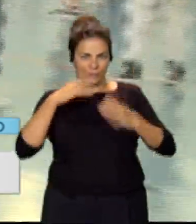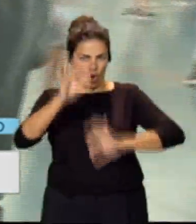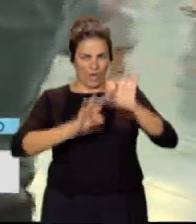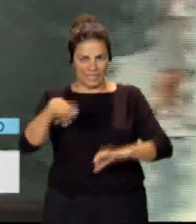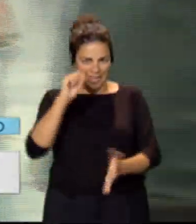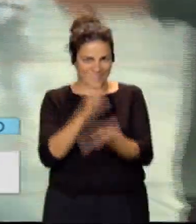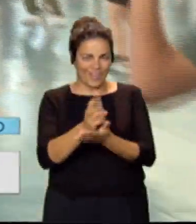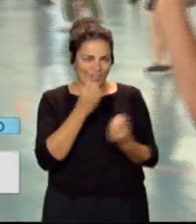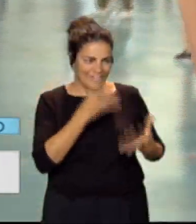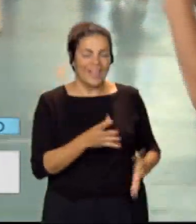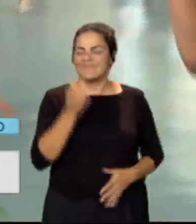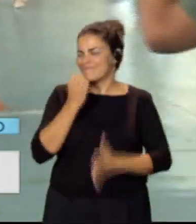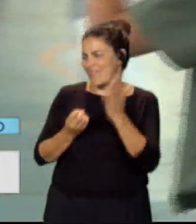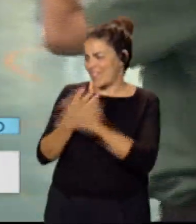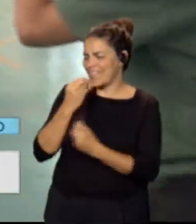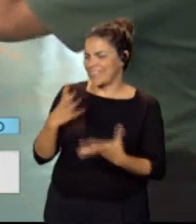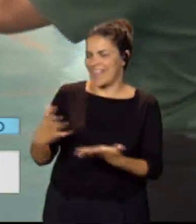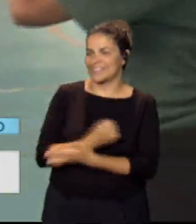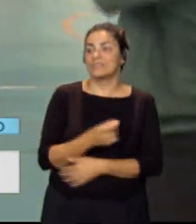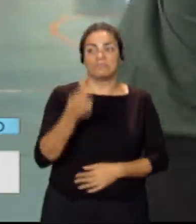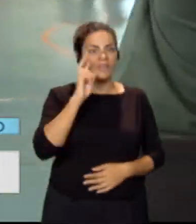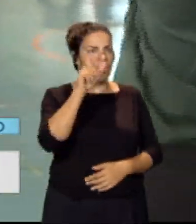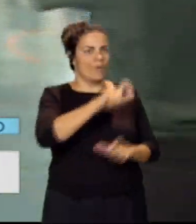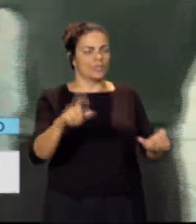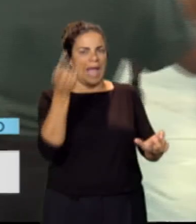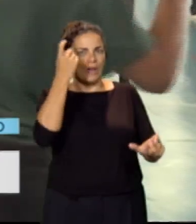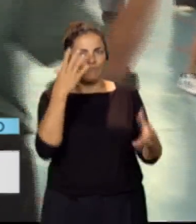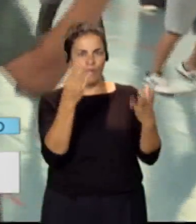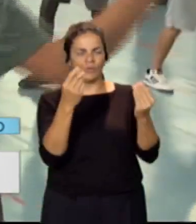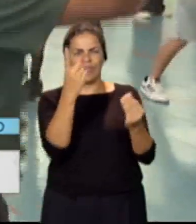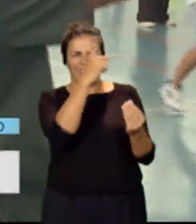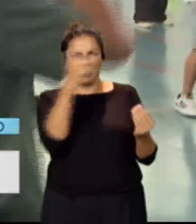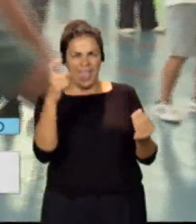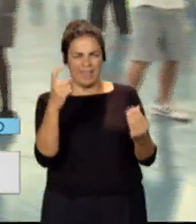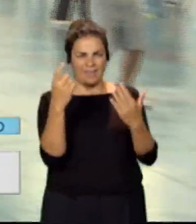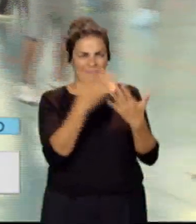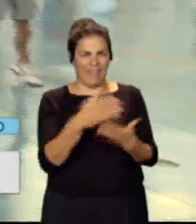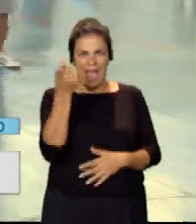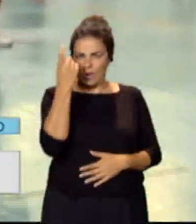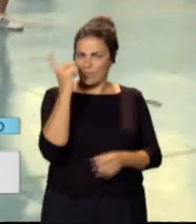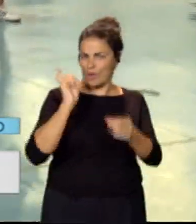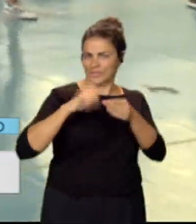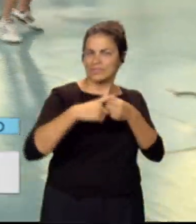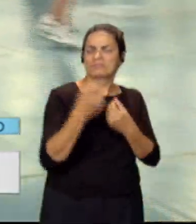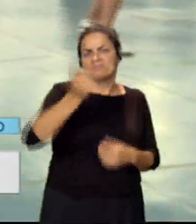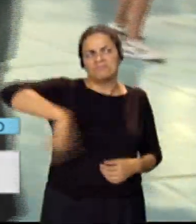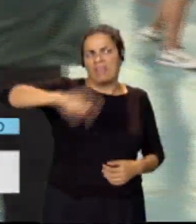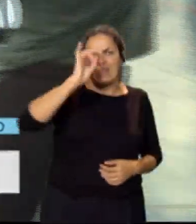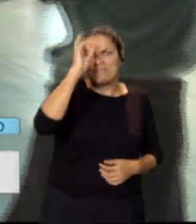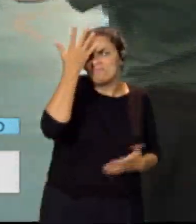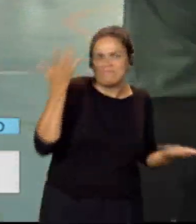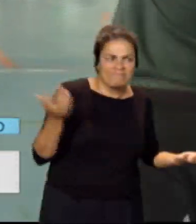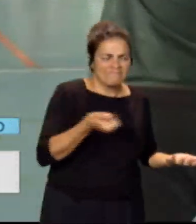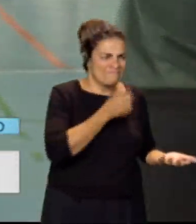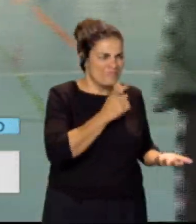días, ¿qué tal a todos? Bueno, vemos que son muchísimos los alumnos, son 100 estudiantes que participan. Ángel, ¿cómo se les ha ocurrido esta idea,